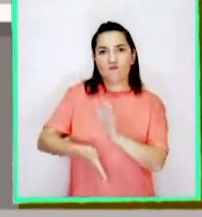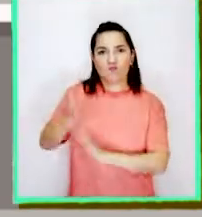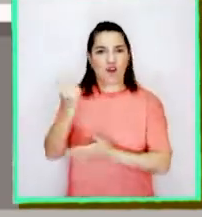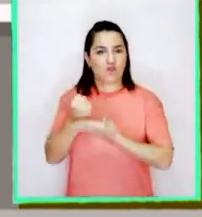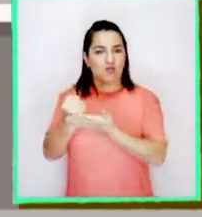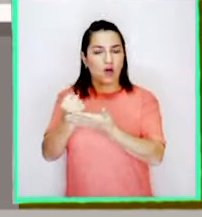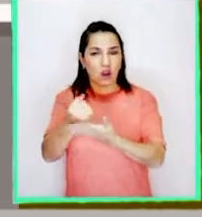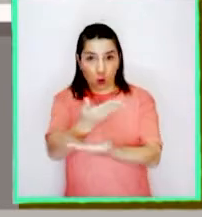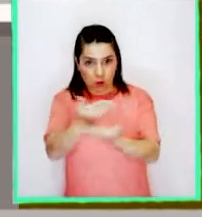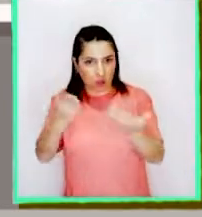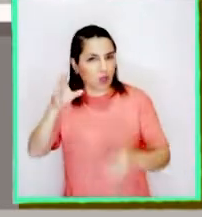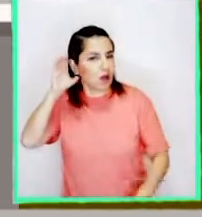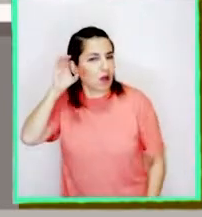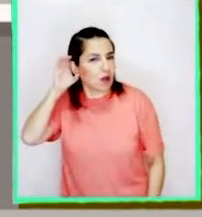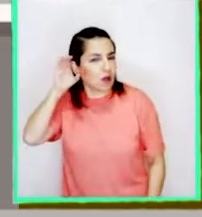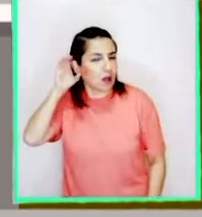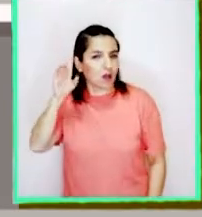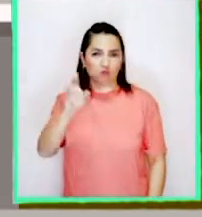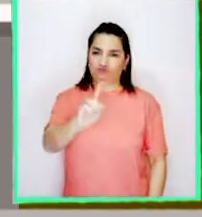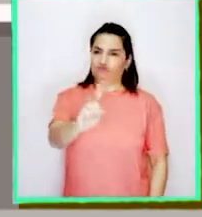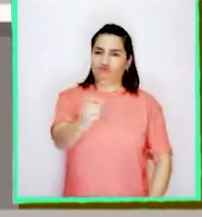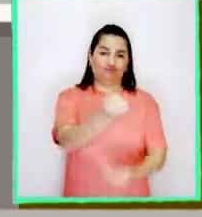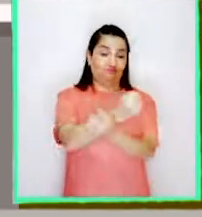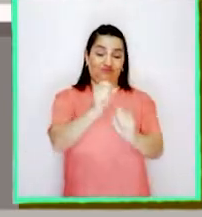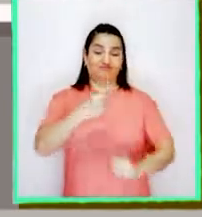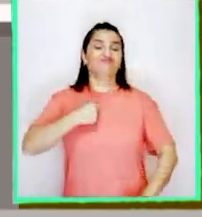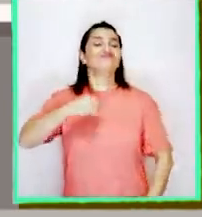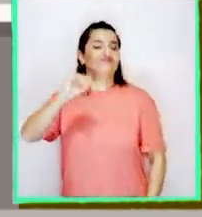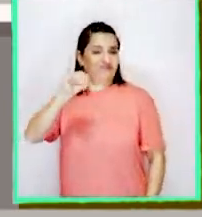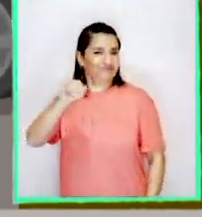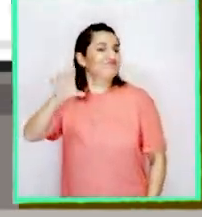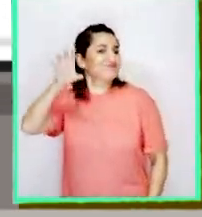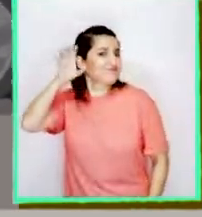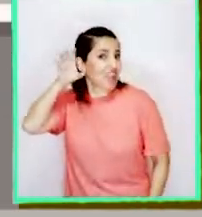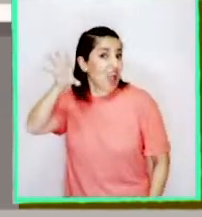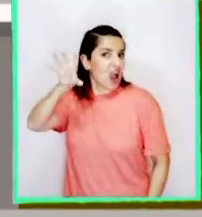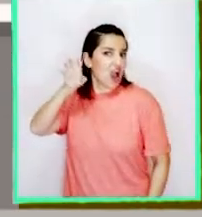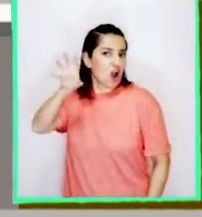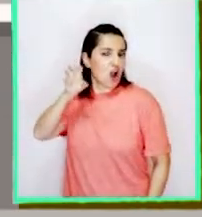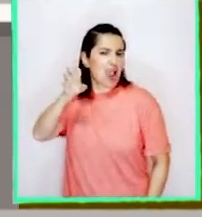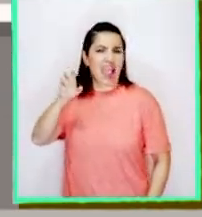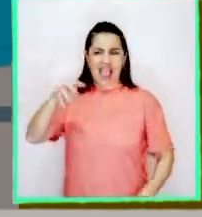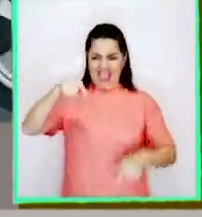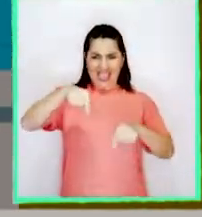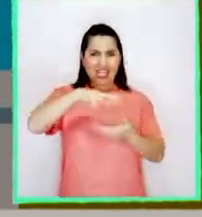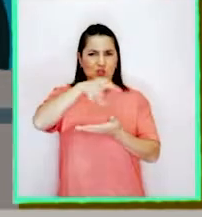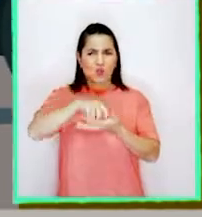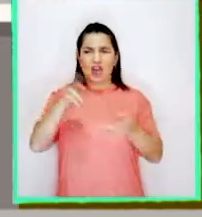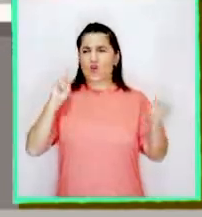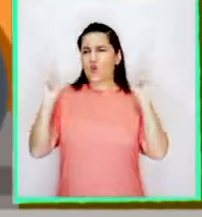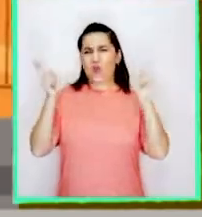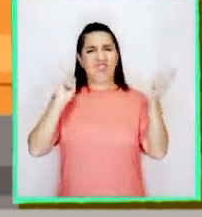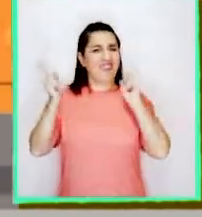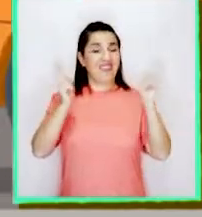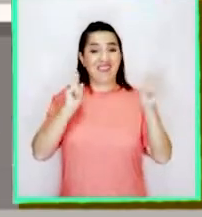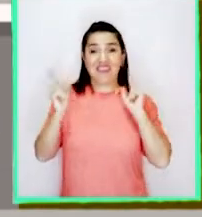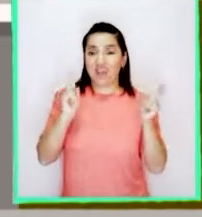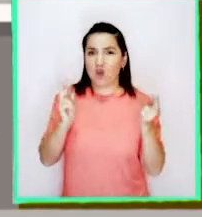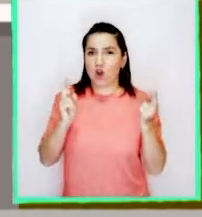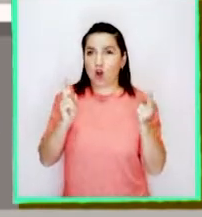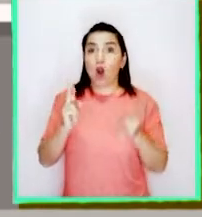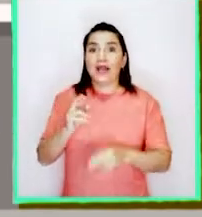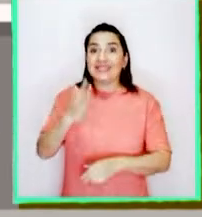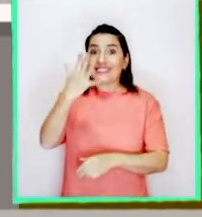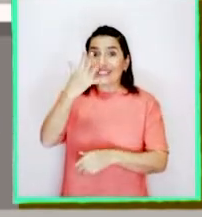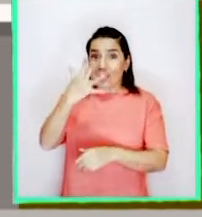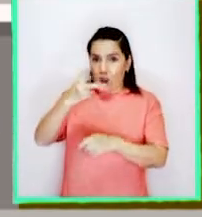¿Escuchan eso? Ustedes no, pero yo sí. A pesar de todo el ruido que hay aquí en la ciudad, a